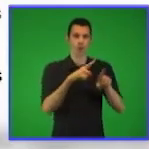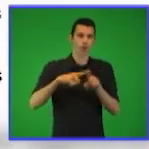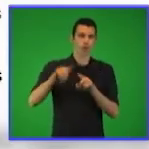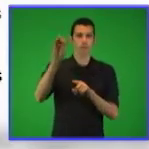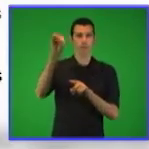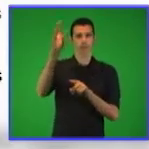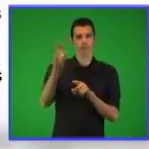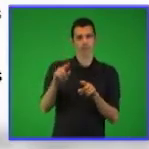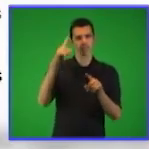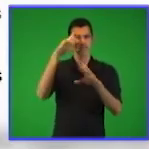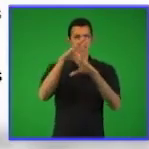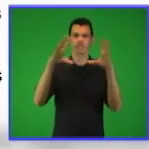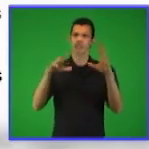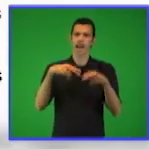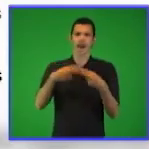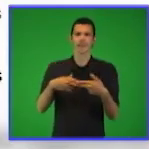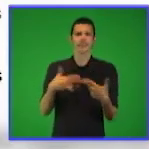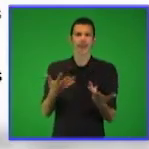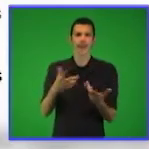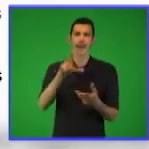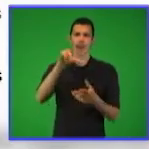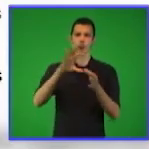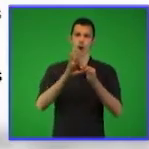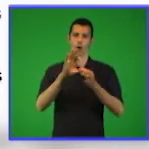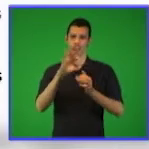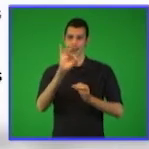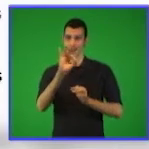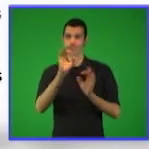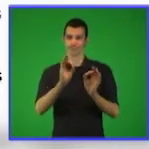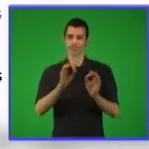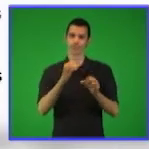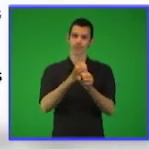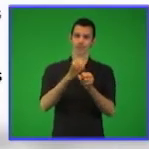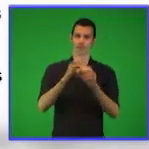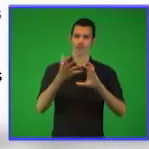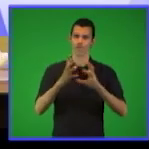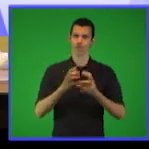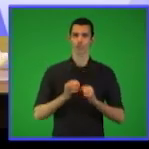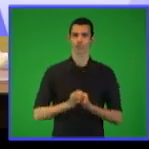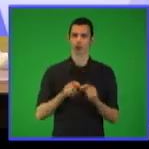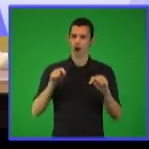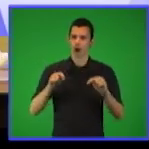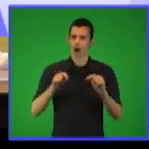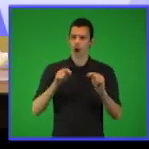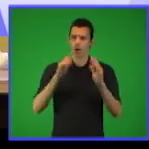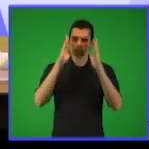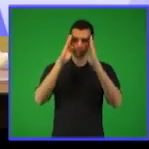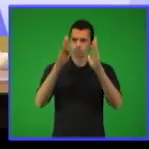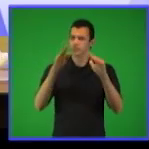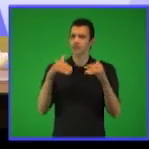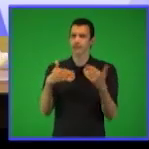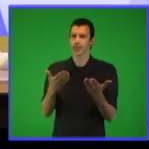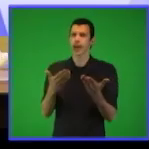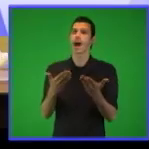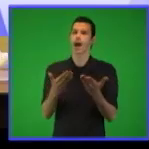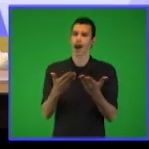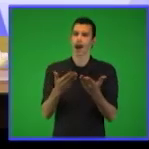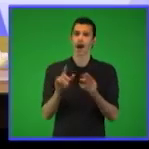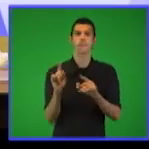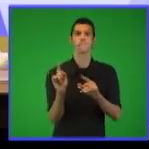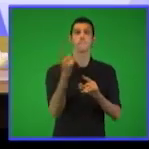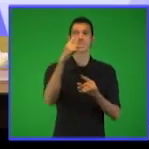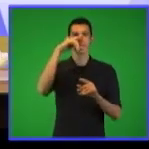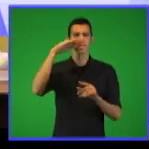y matemáticas trabajaremos las propiedades de los logaritmos. Concentrémonos ahora en la